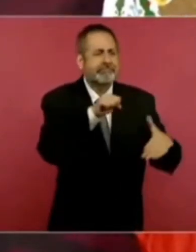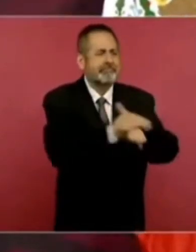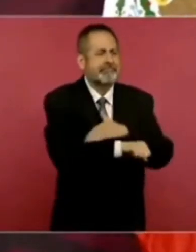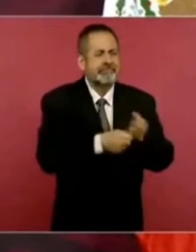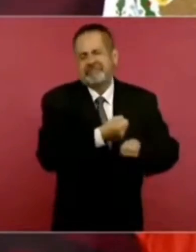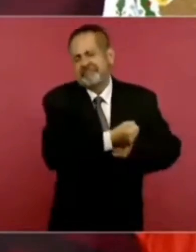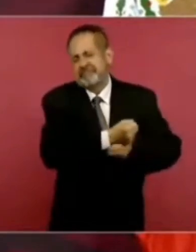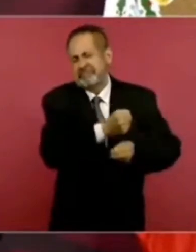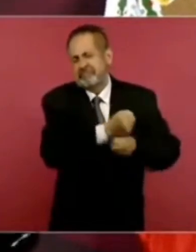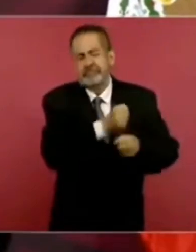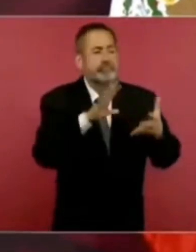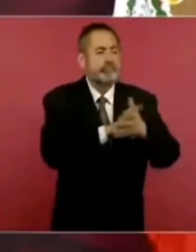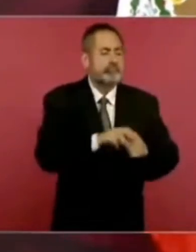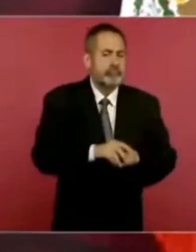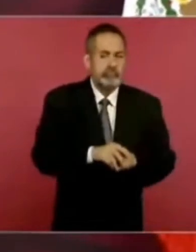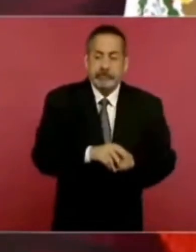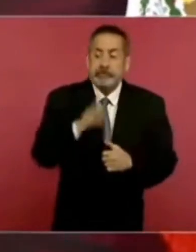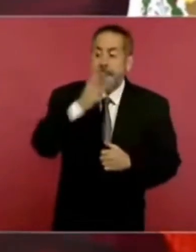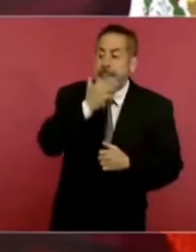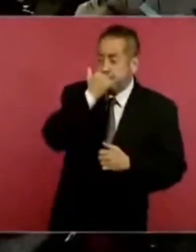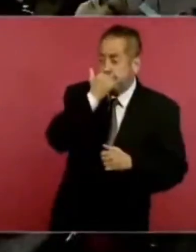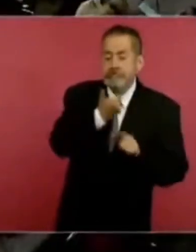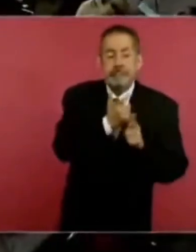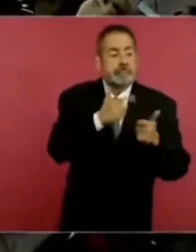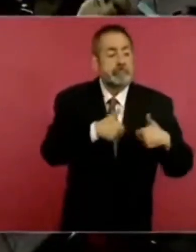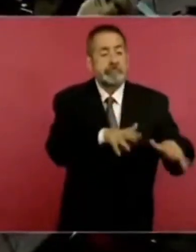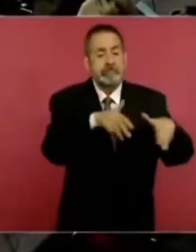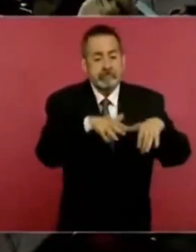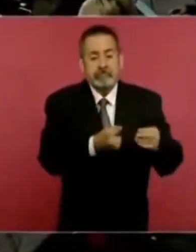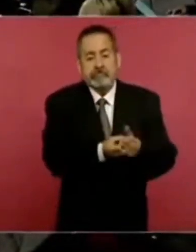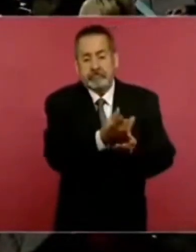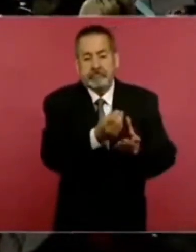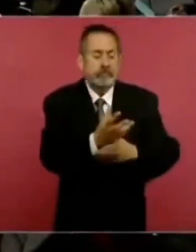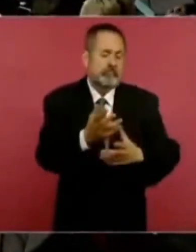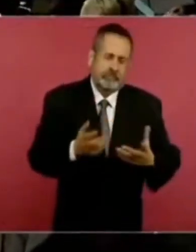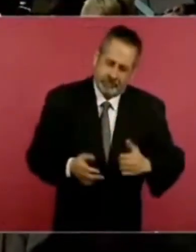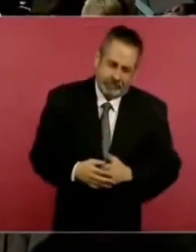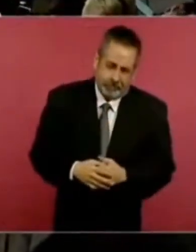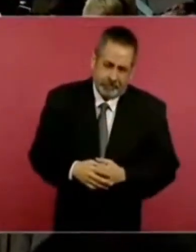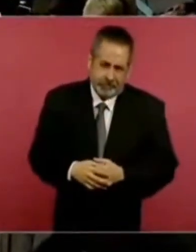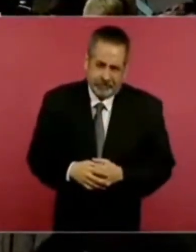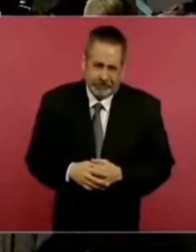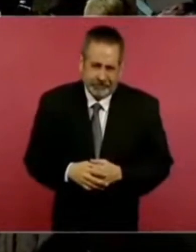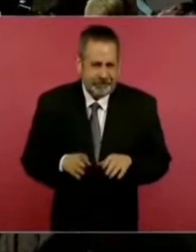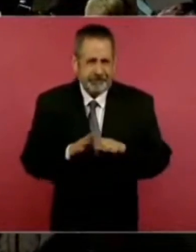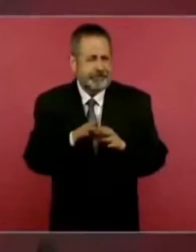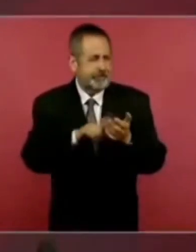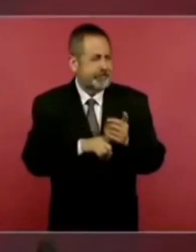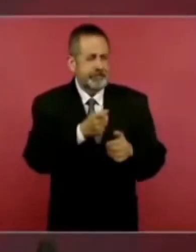Y rápido, ¿cuántos están torturados hasta con